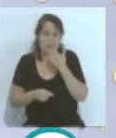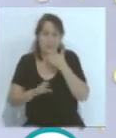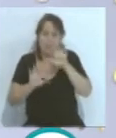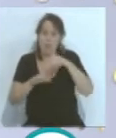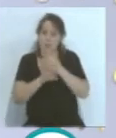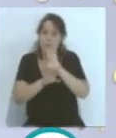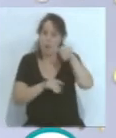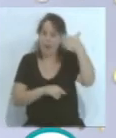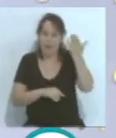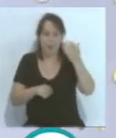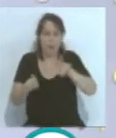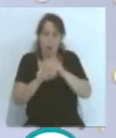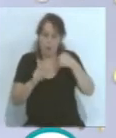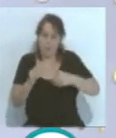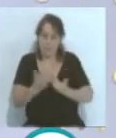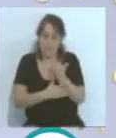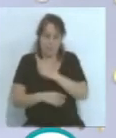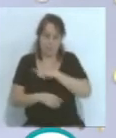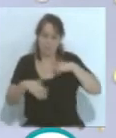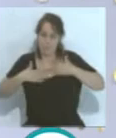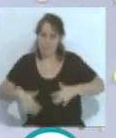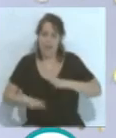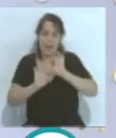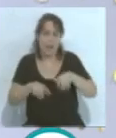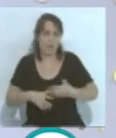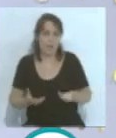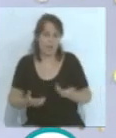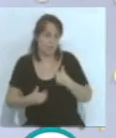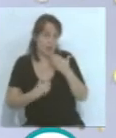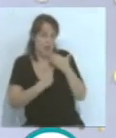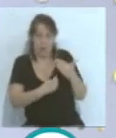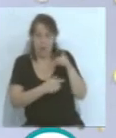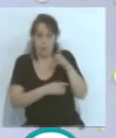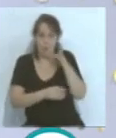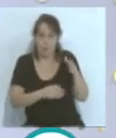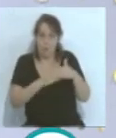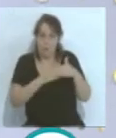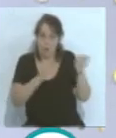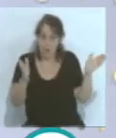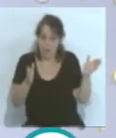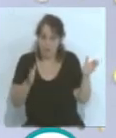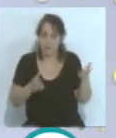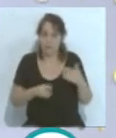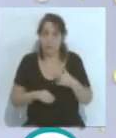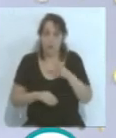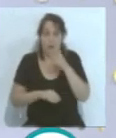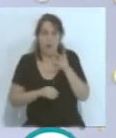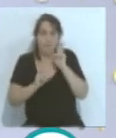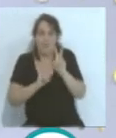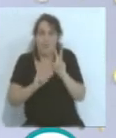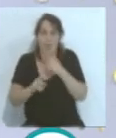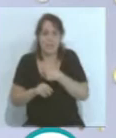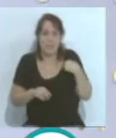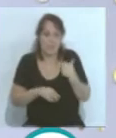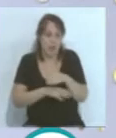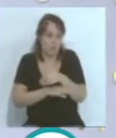todo el mundo con esa camiseta del Cádiz y eso hay agradecérselo también a él, que fue el que abrió el camino y el que ahora, yo qué sé, yo cuando veo a alguien con la camiseta del Cádiz por